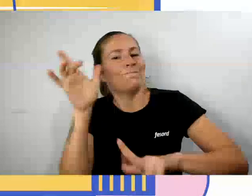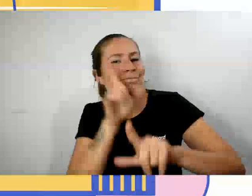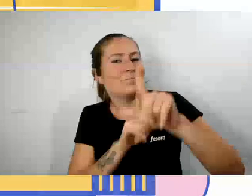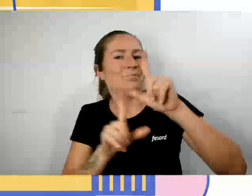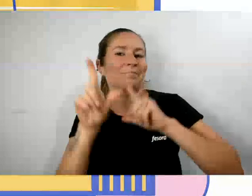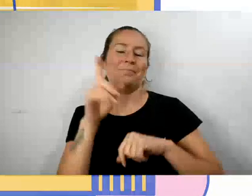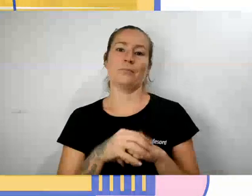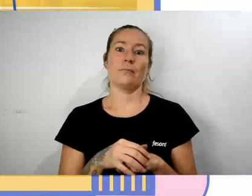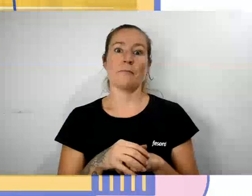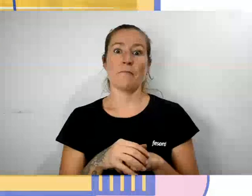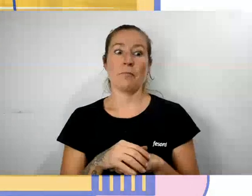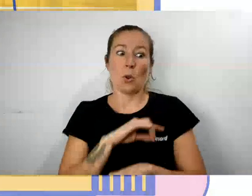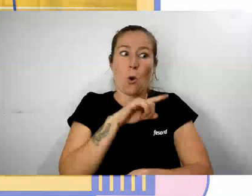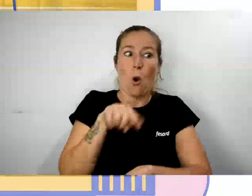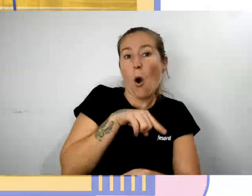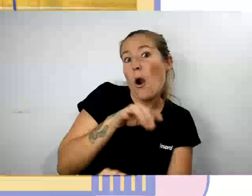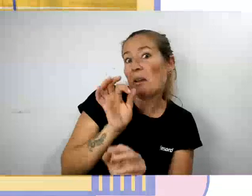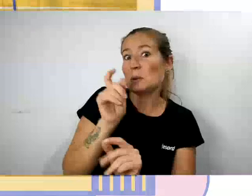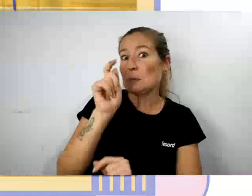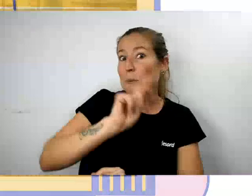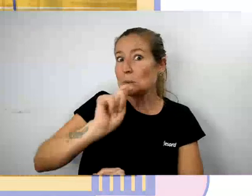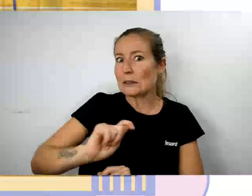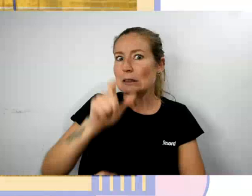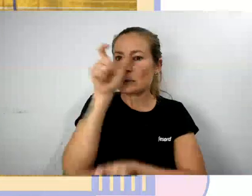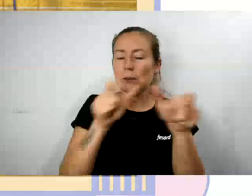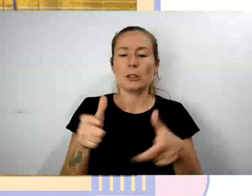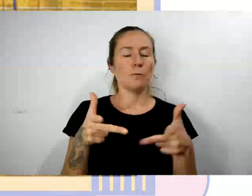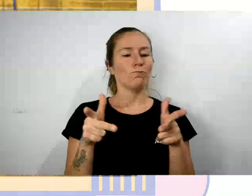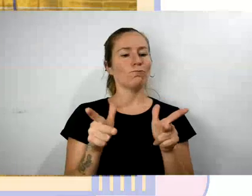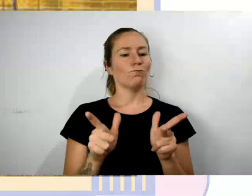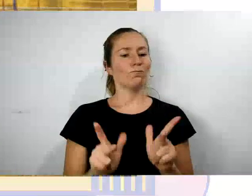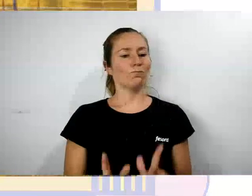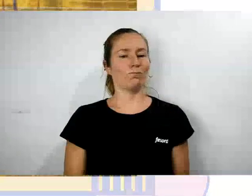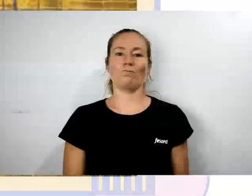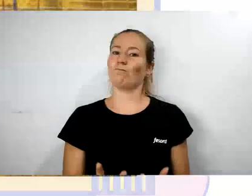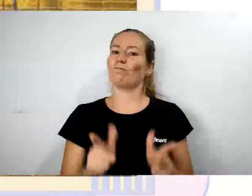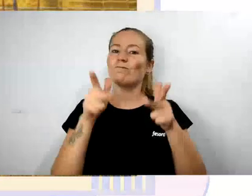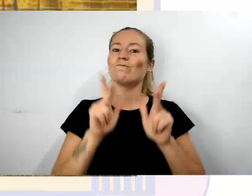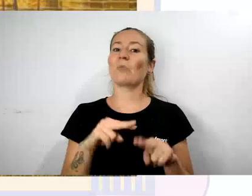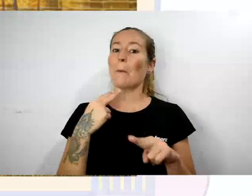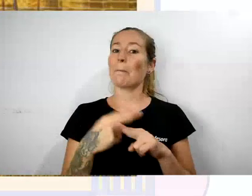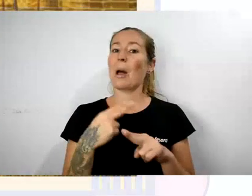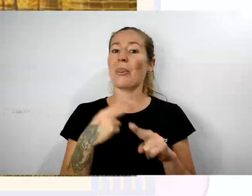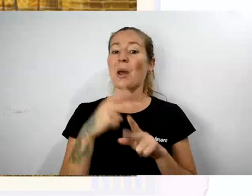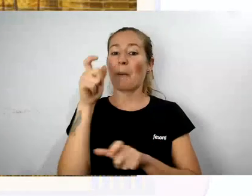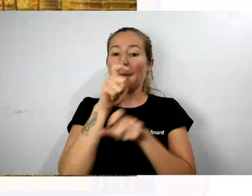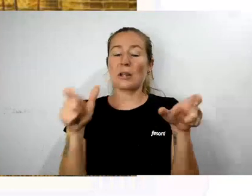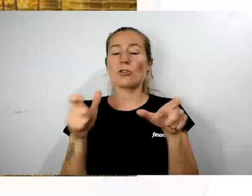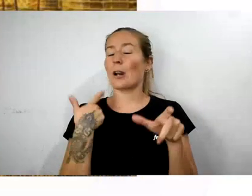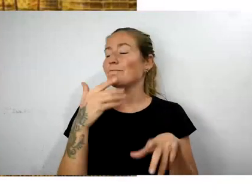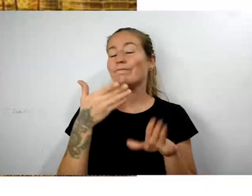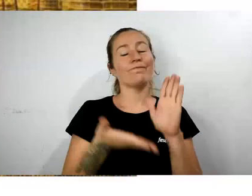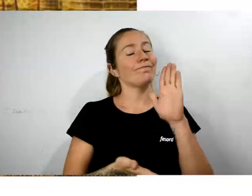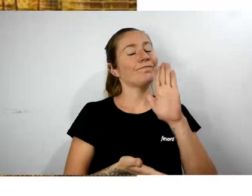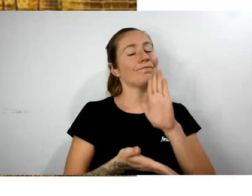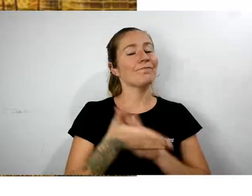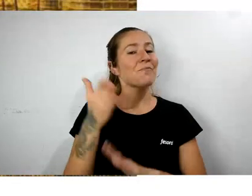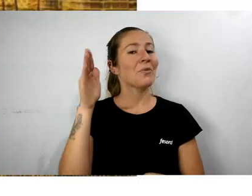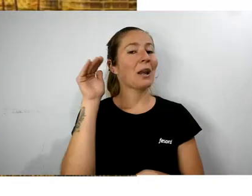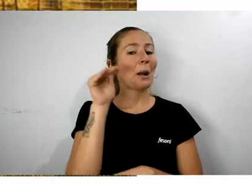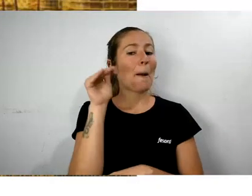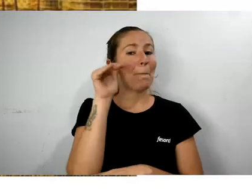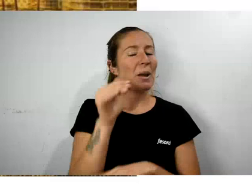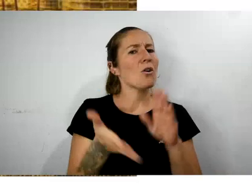Por unas horas o por meses, sentados en sus bancos de madera, los pasajeros abandonaban el andén del Campello, dirección Alicante.